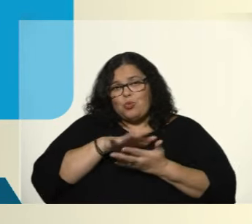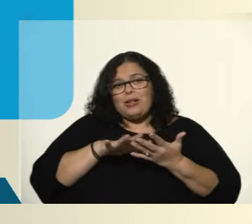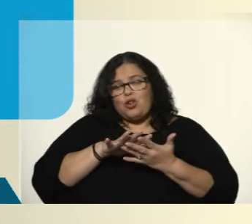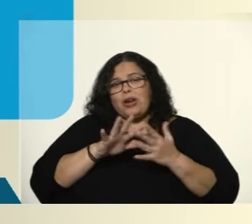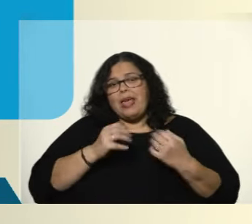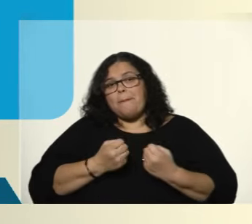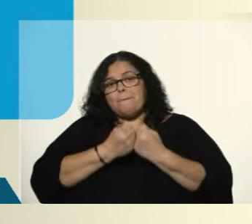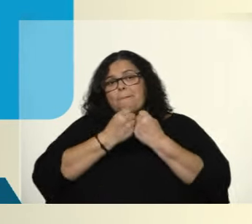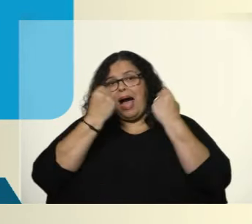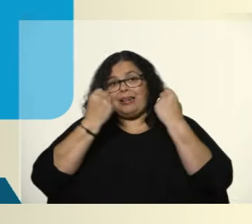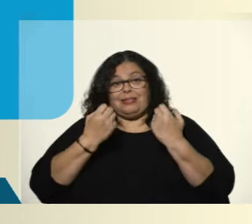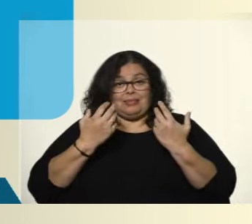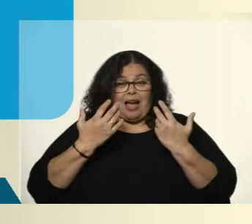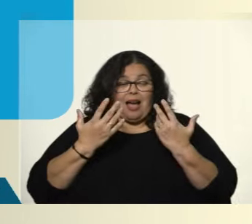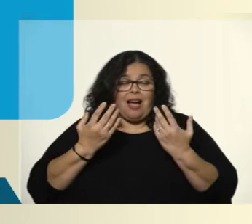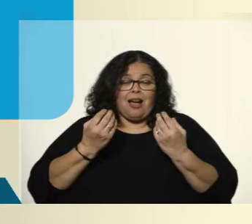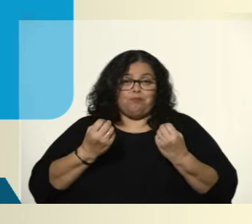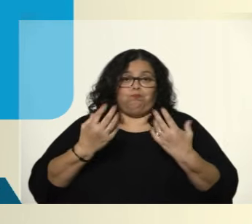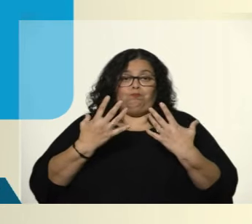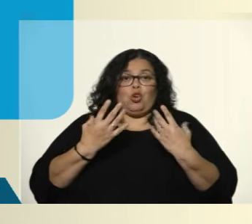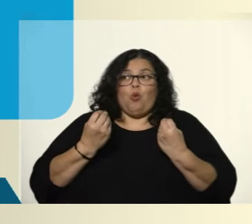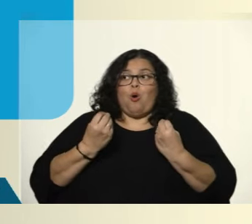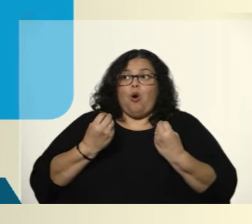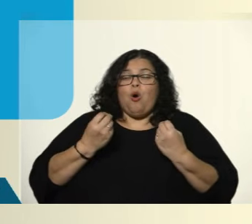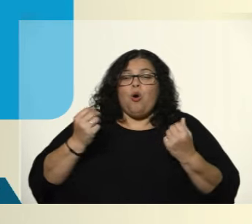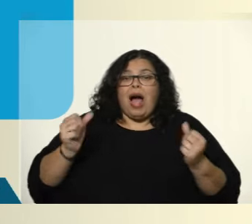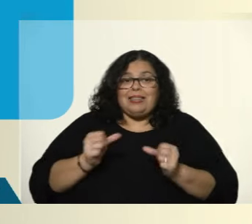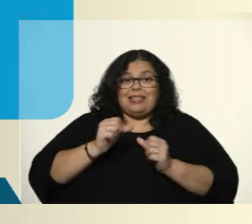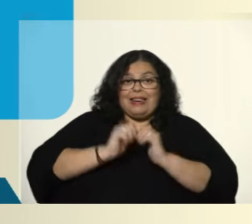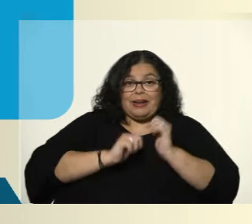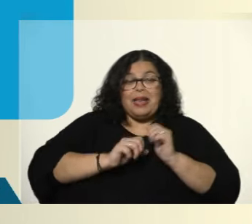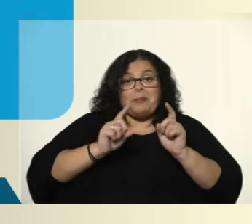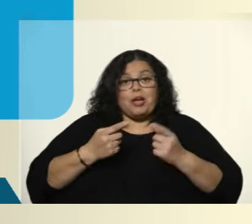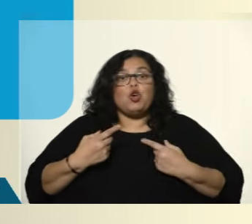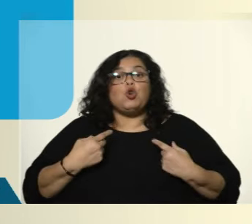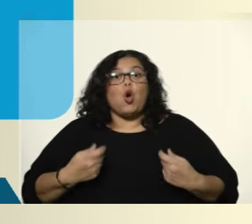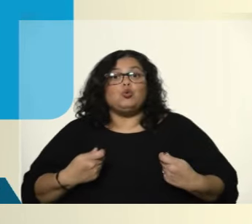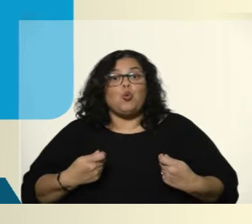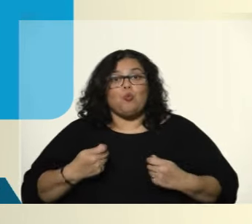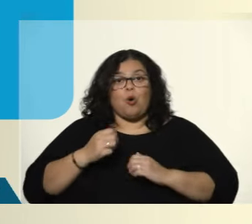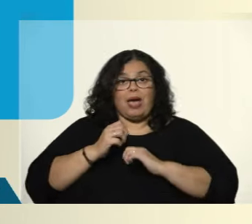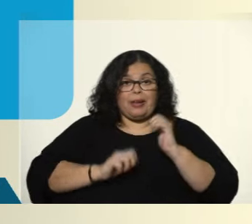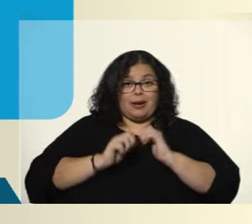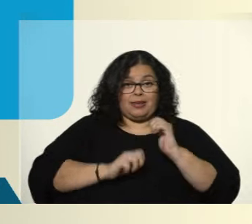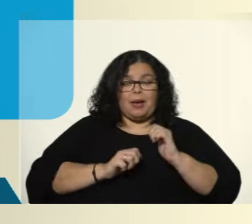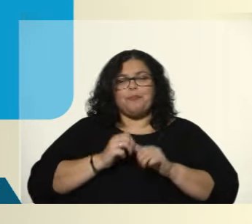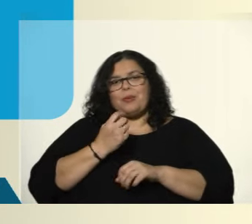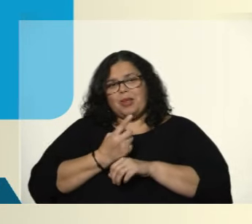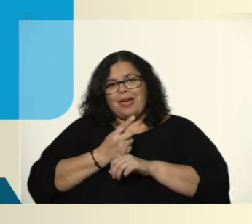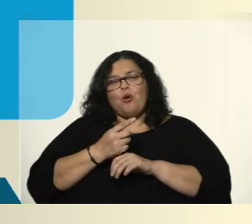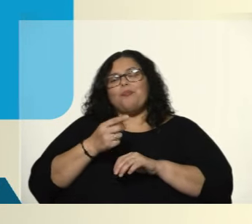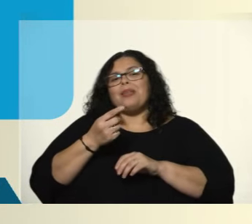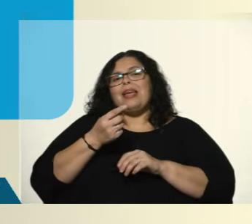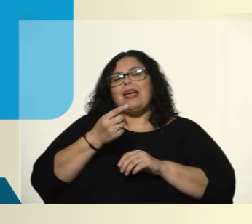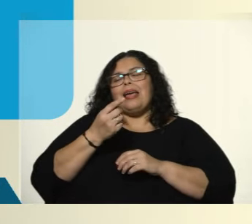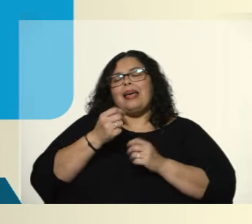distintas formas los resultados de la generación y el consumo de energía. Hay cuatro en especial que tomé. El bajo crecimiento económico, eso se traduce